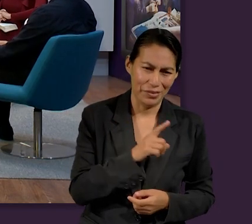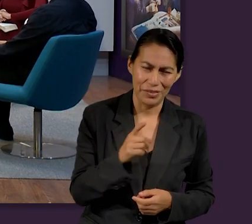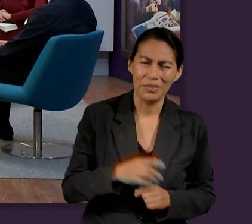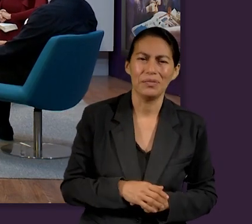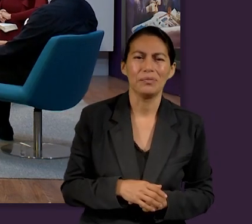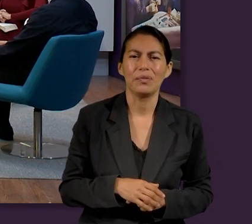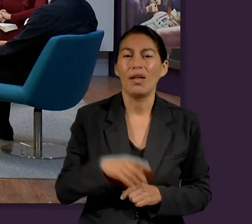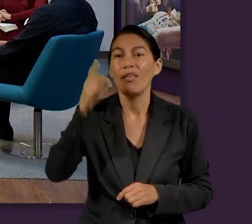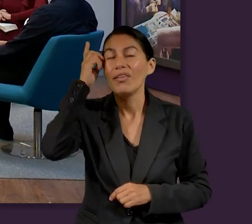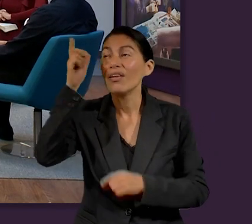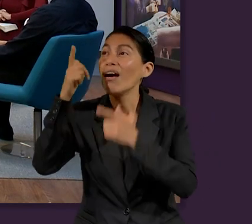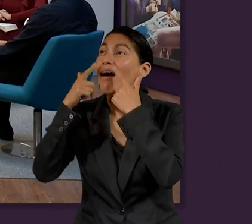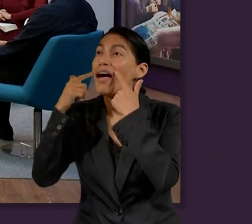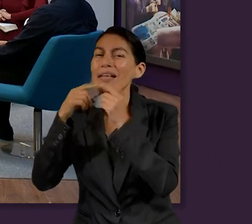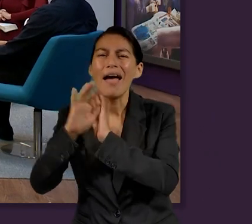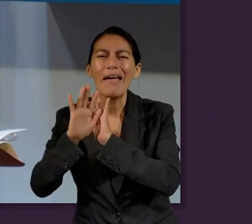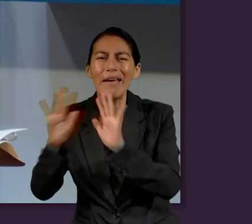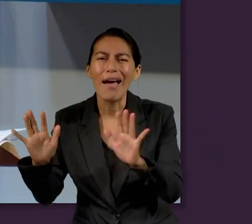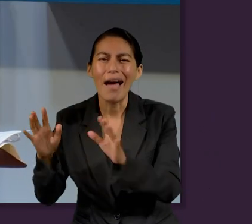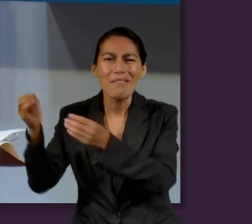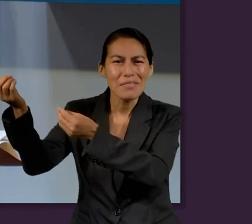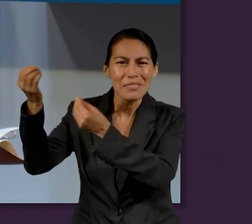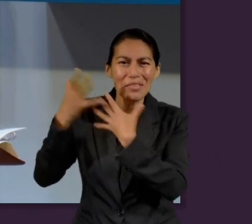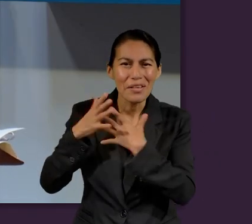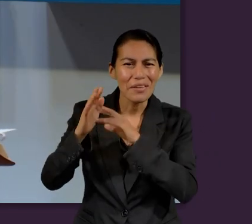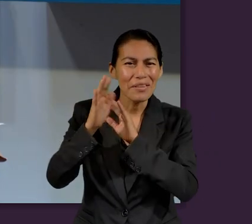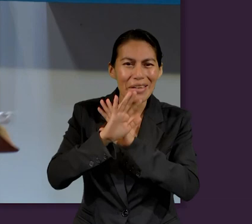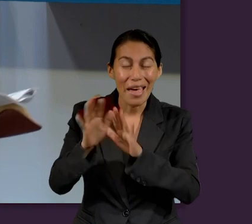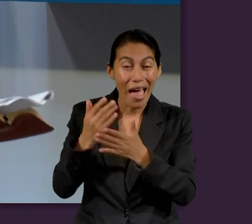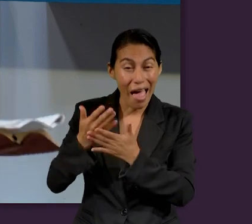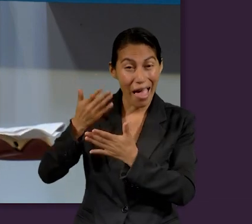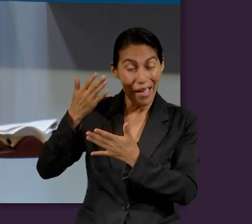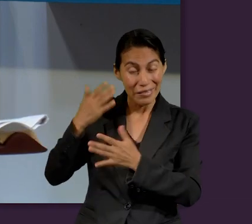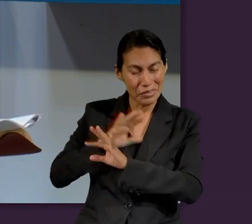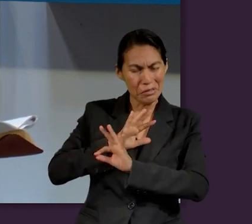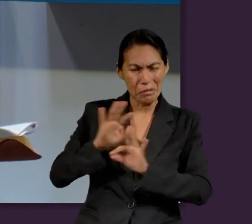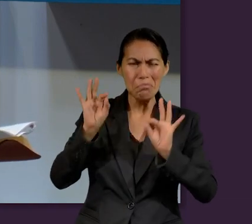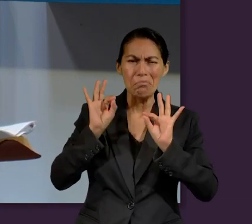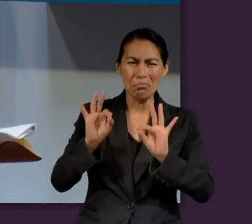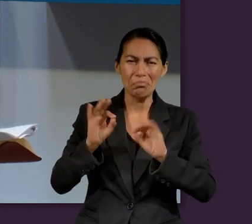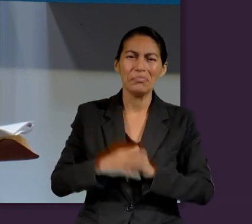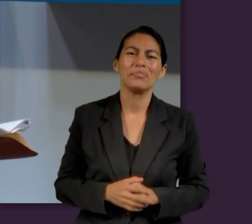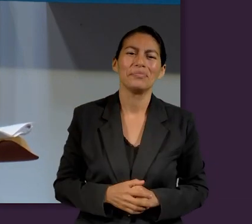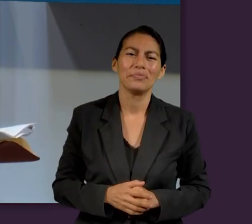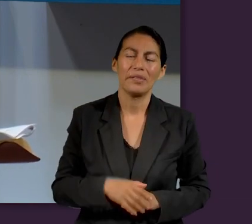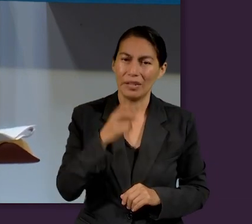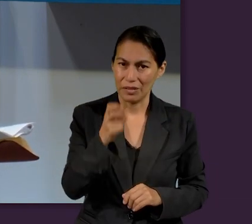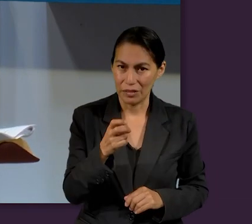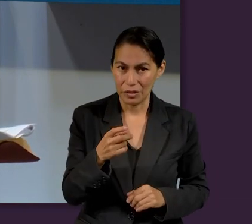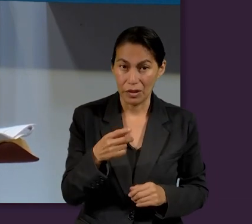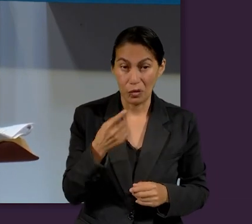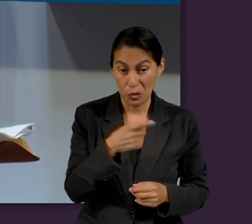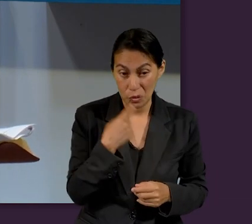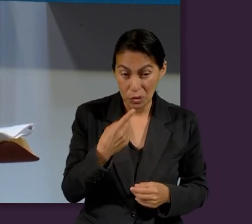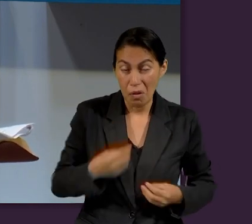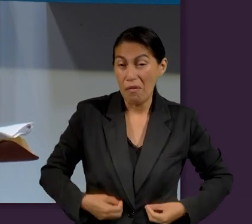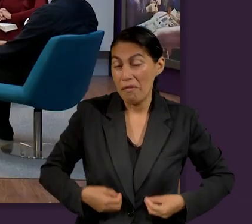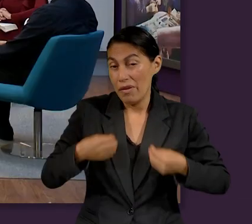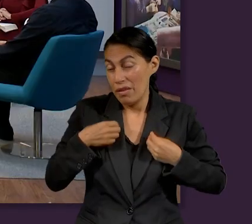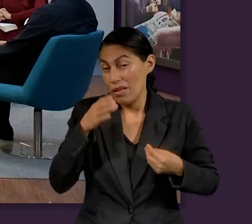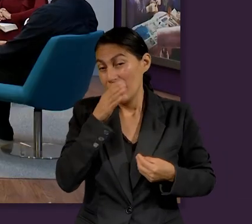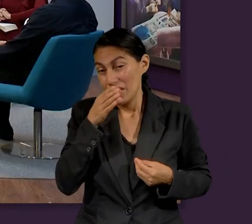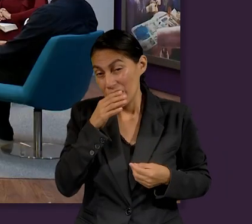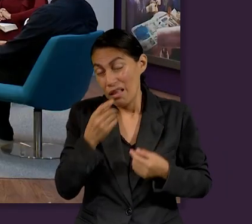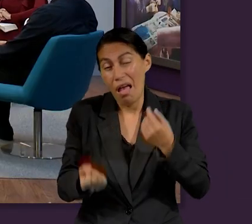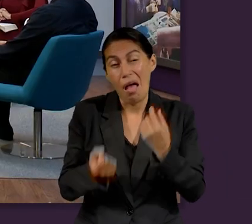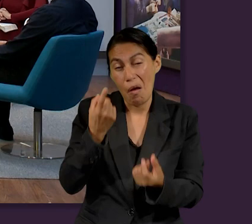Dios para alcanzar la gracia. No, la gracia de Dios ya está expuesta para nosotros. Entonces, si en la circunstancia de la vida cristiana